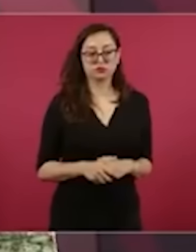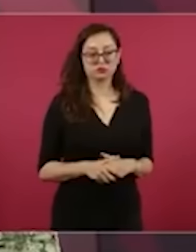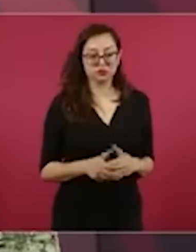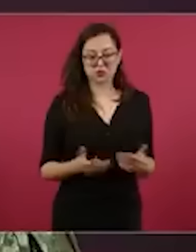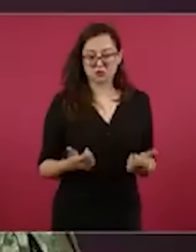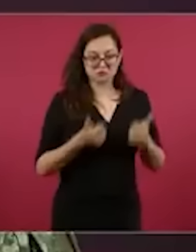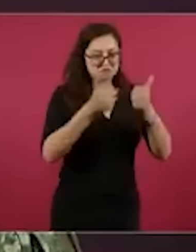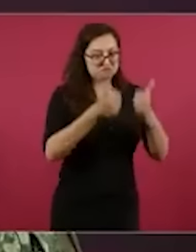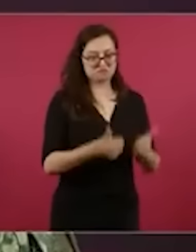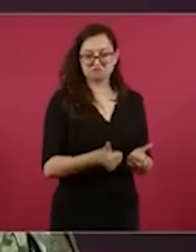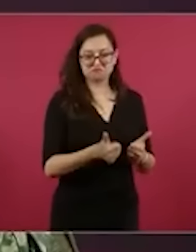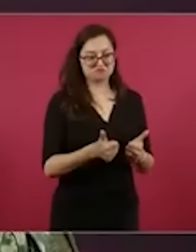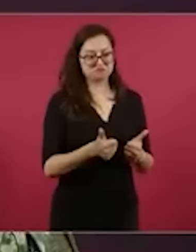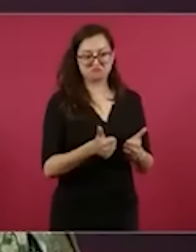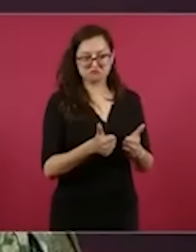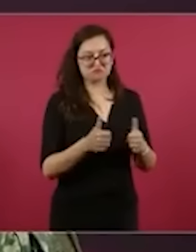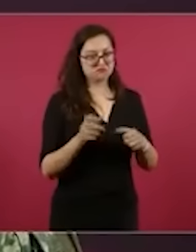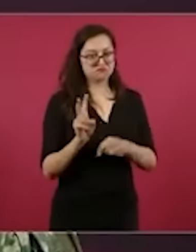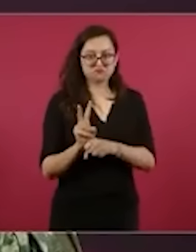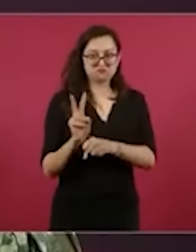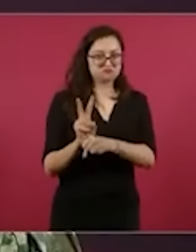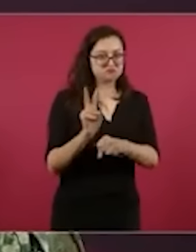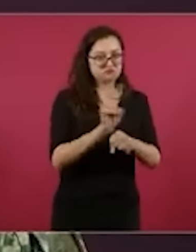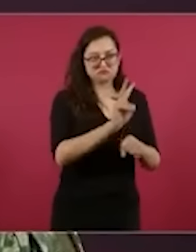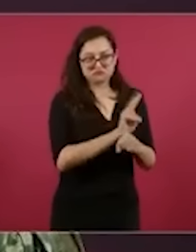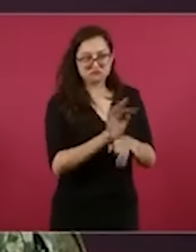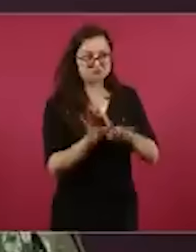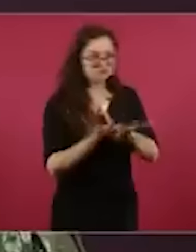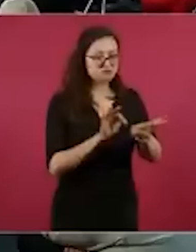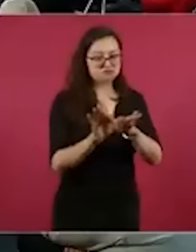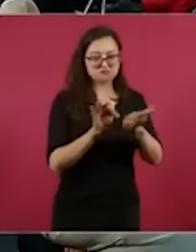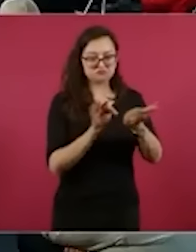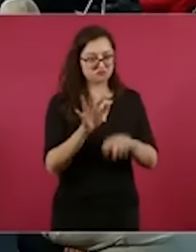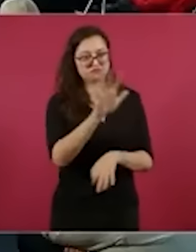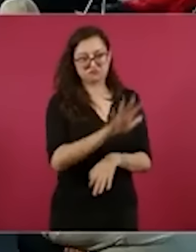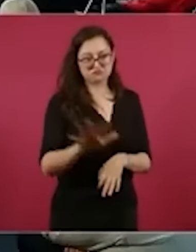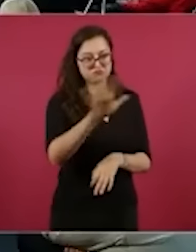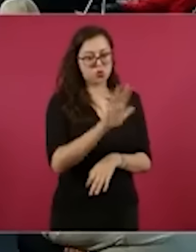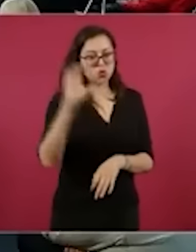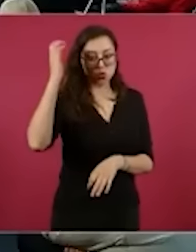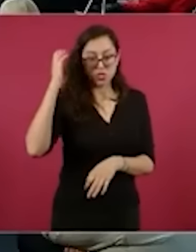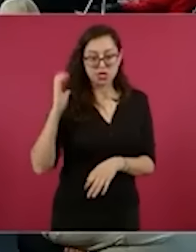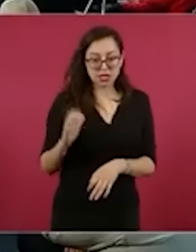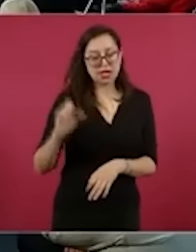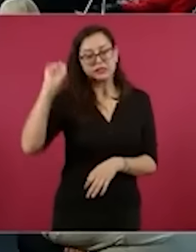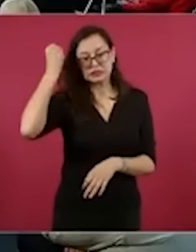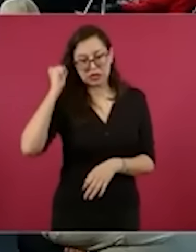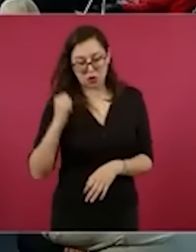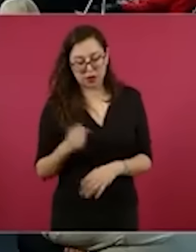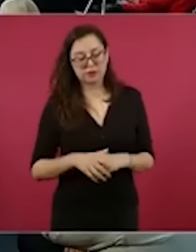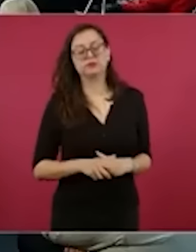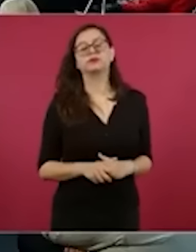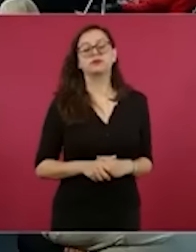están haciendo las actividades operativas ahí en el área. Hay acciones que se